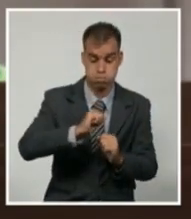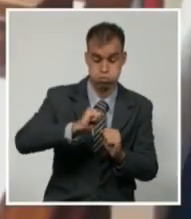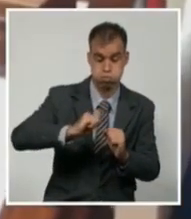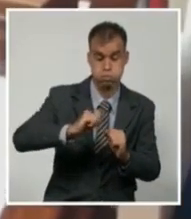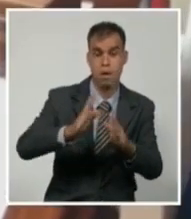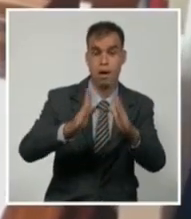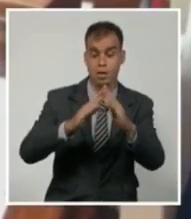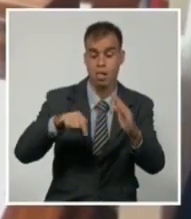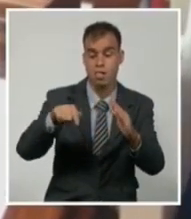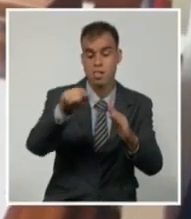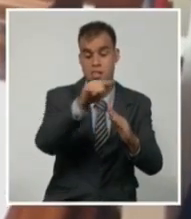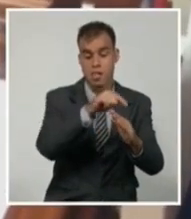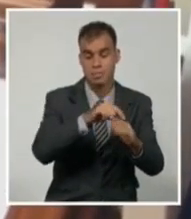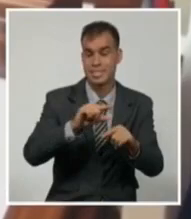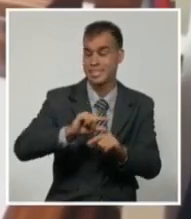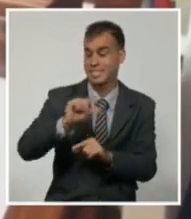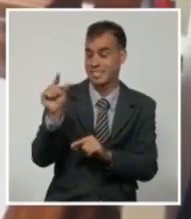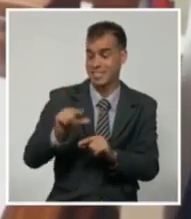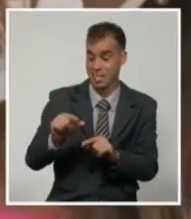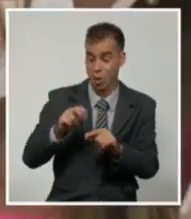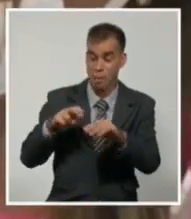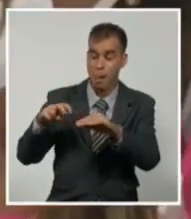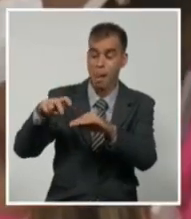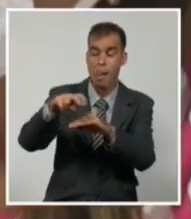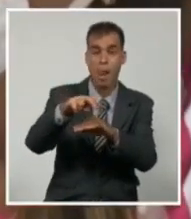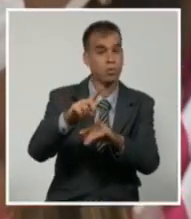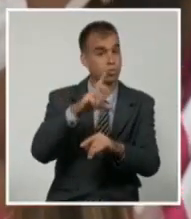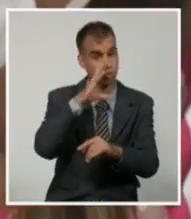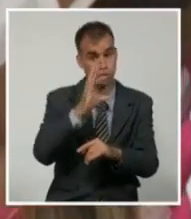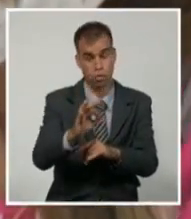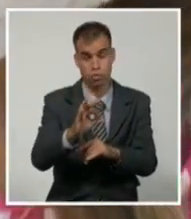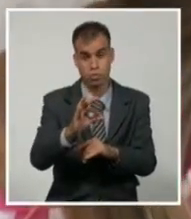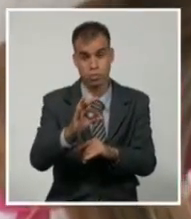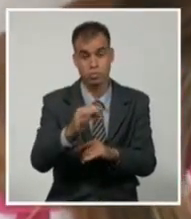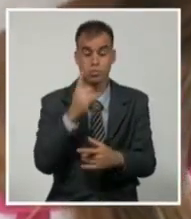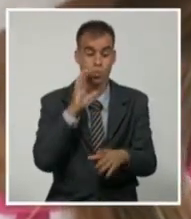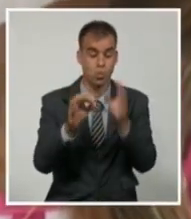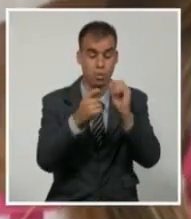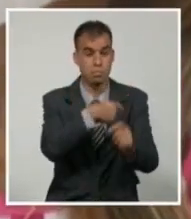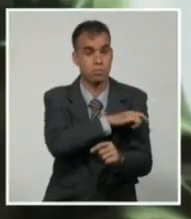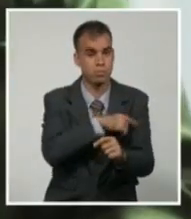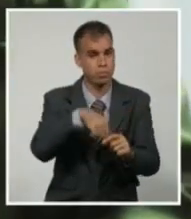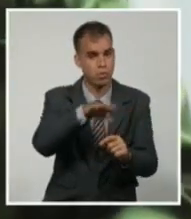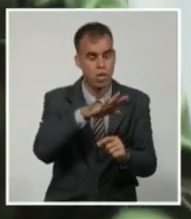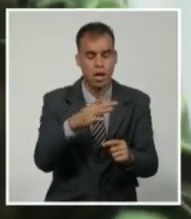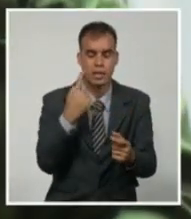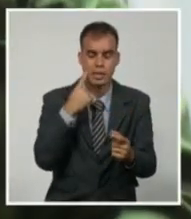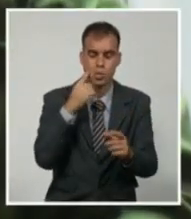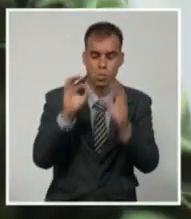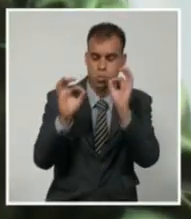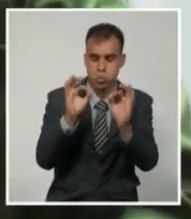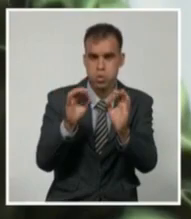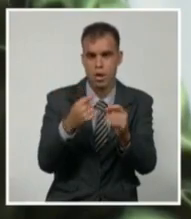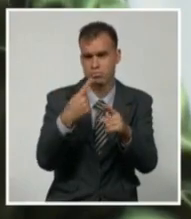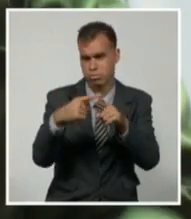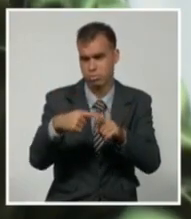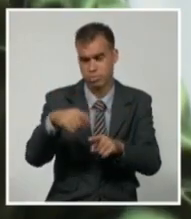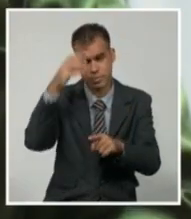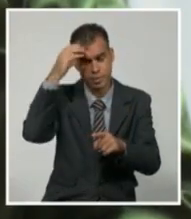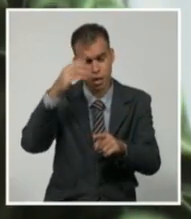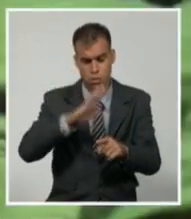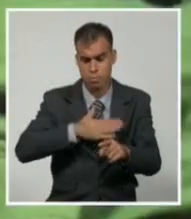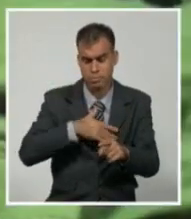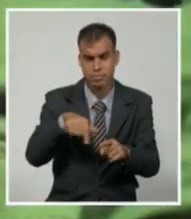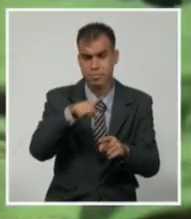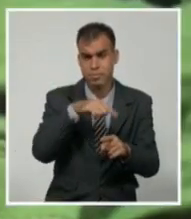paso de río para evitar imprudencias de la población, asegurar recursos de la economía y, sobre todo, proteger la vida de los granmenses,